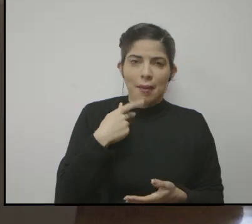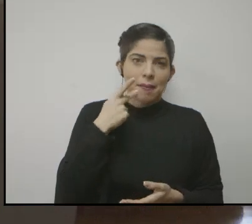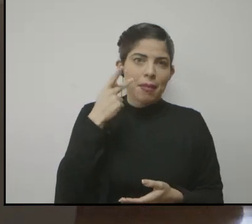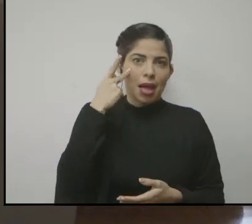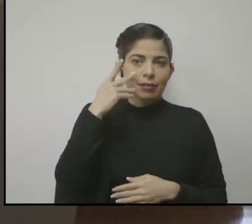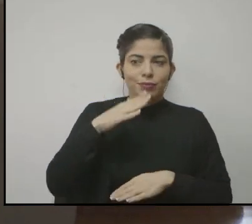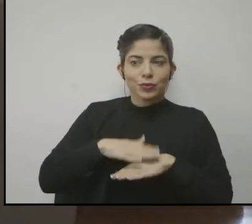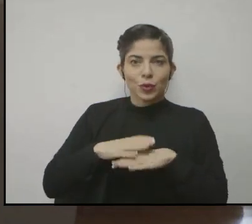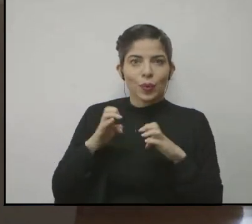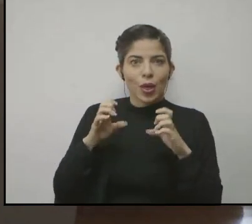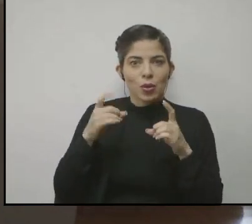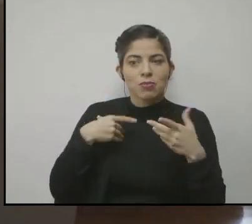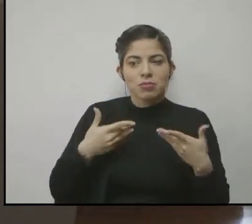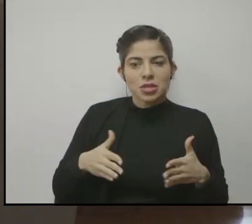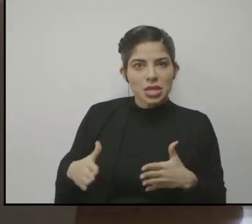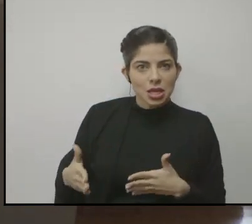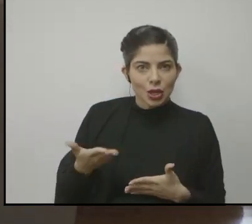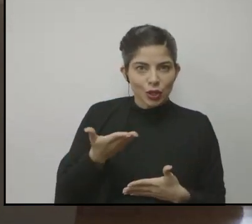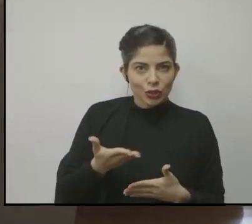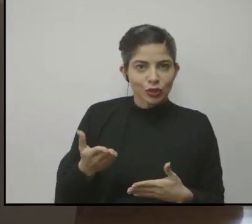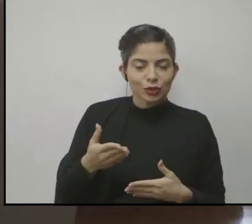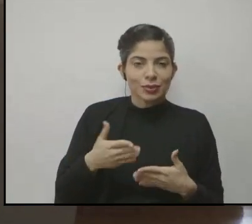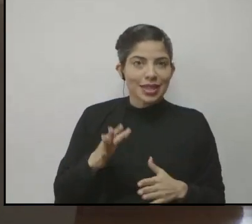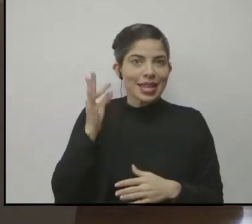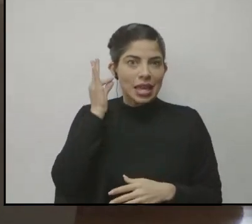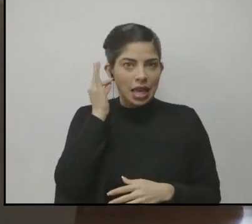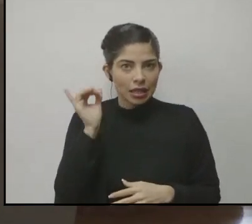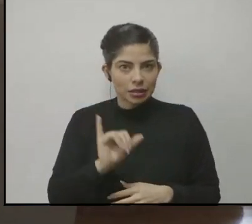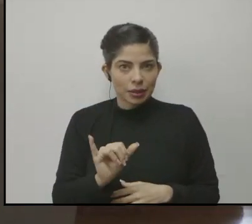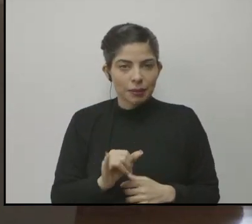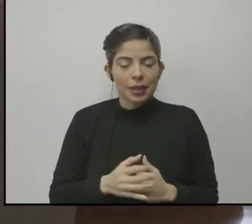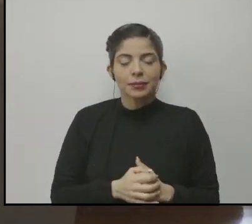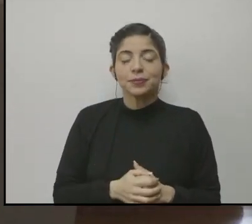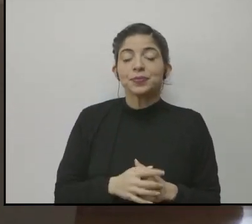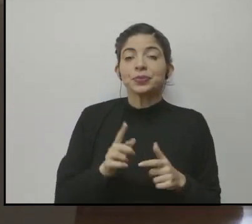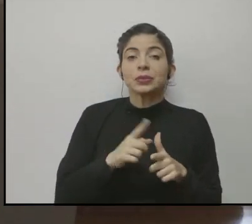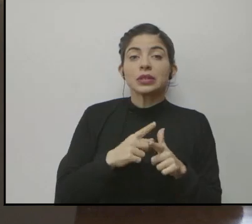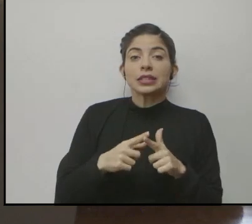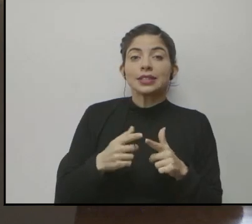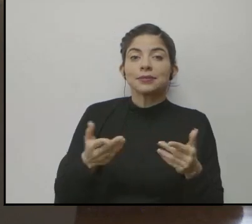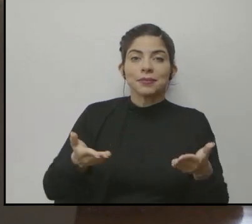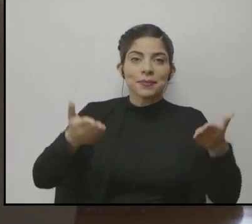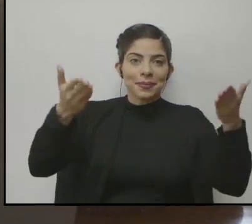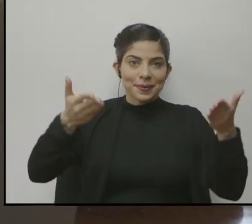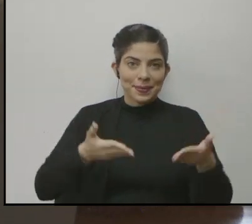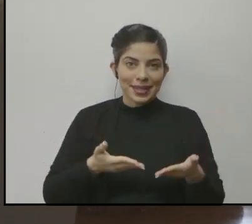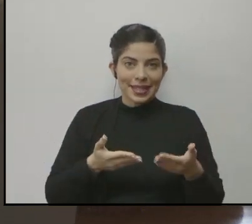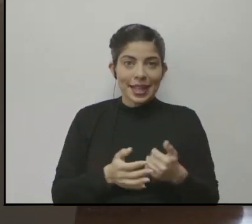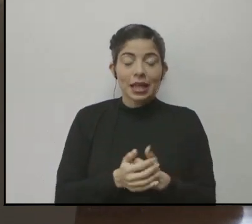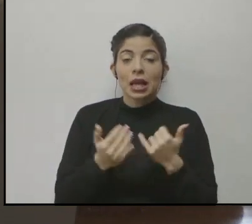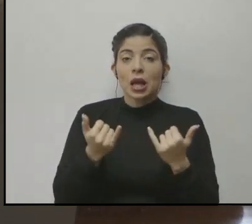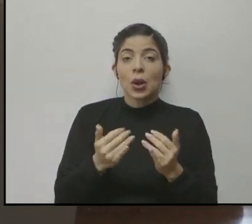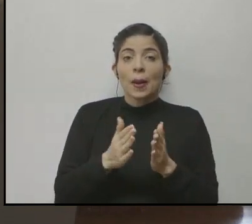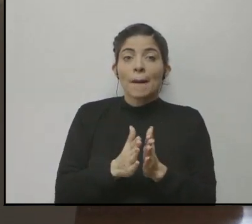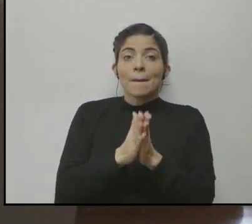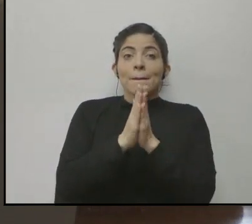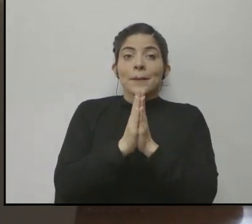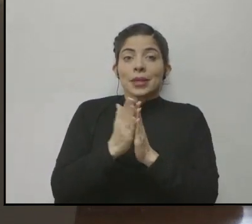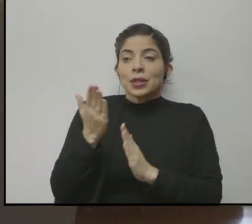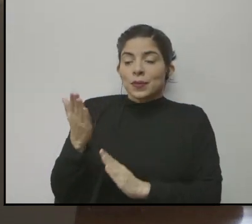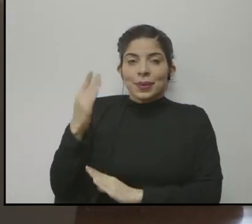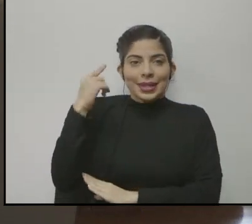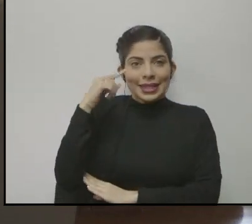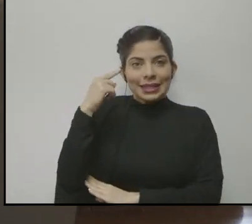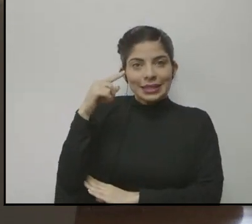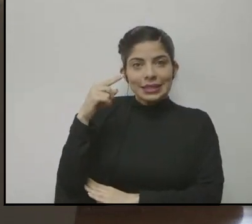educación de nuestros hijos y de nuestras hijas. Así que darles esa bienvenida, le pediría a doña